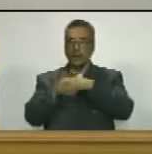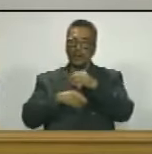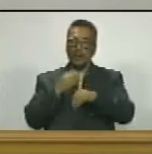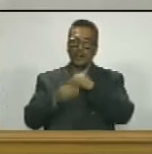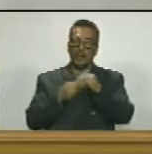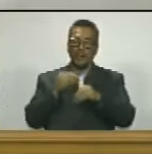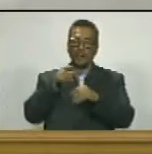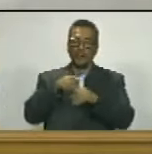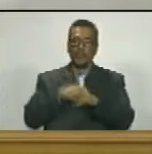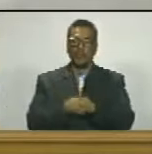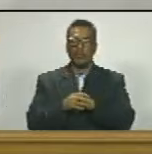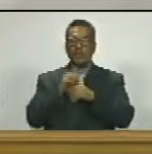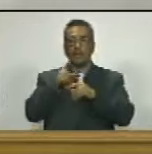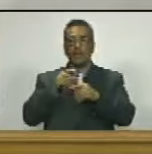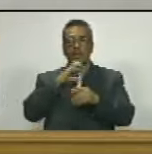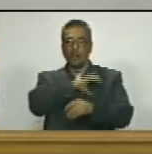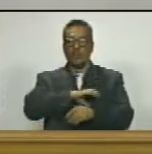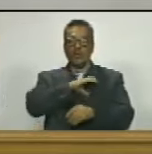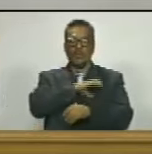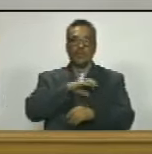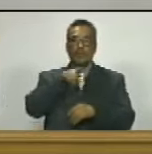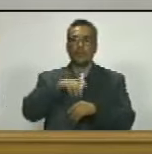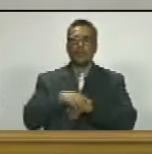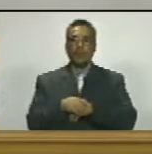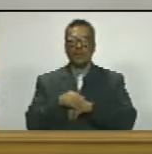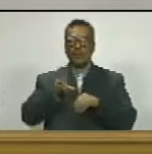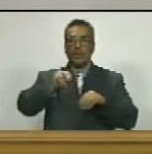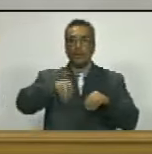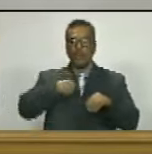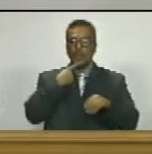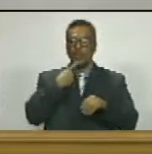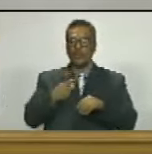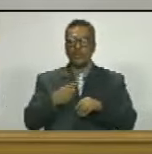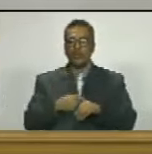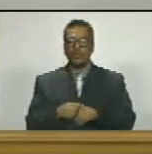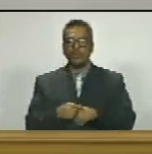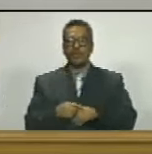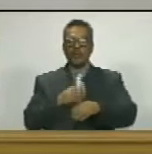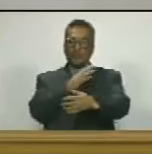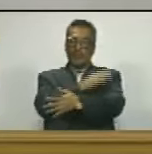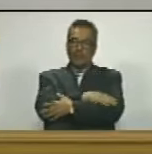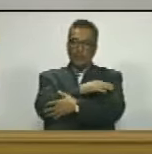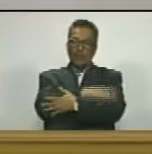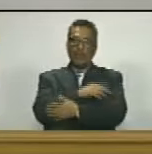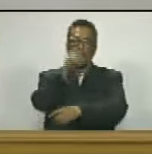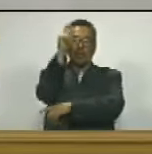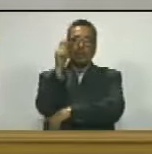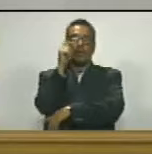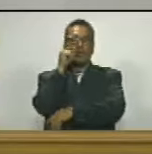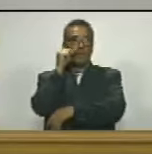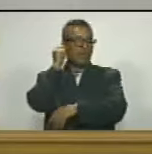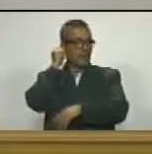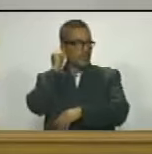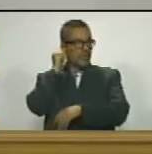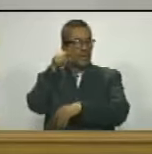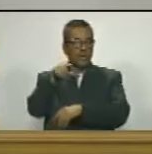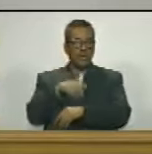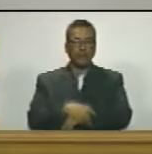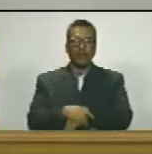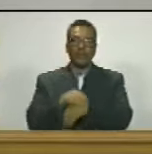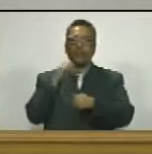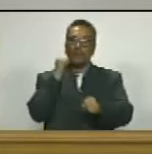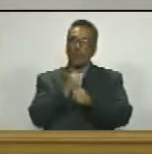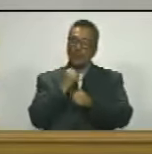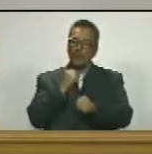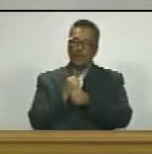el trabajo de esas comisiones y no puedo decir otra cosa que felicitaciones diputadas felicitaciones diputados por